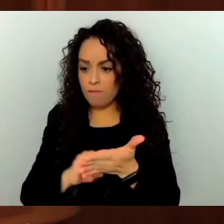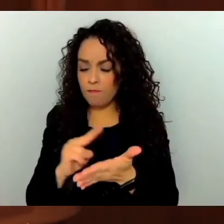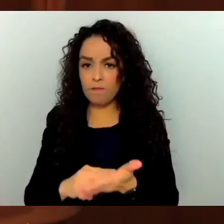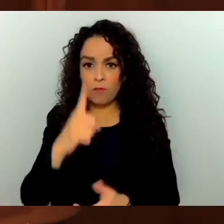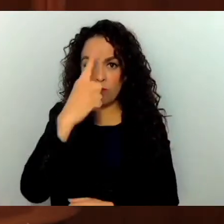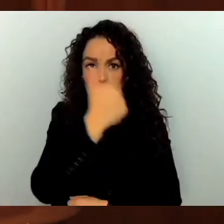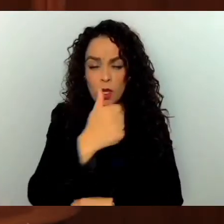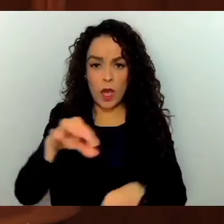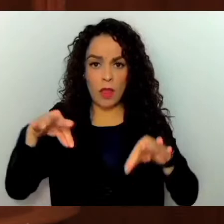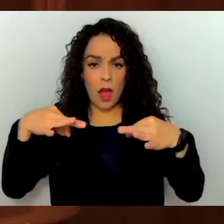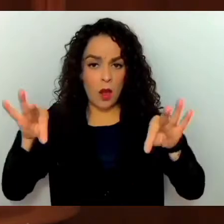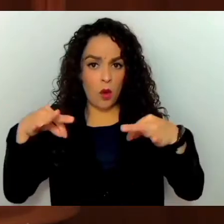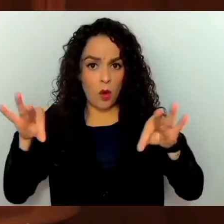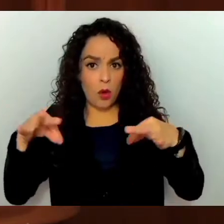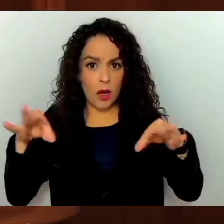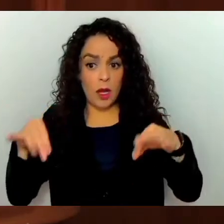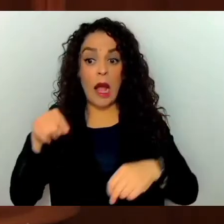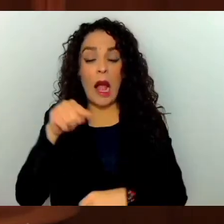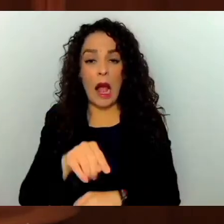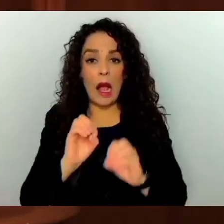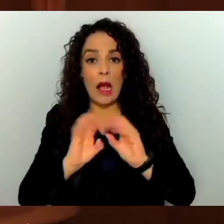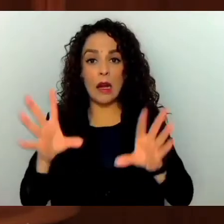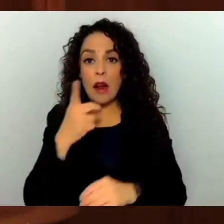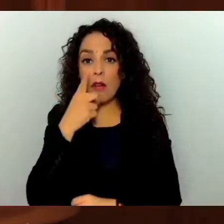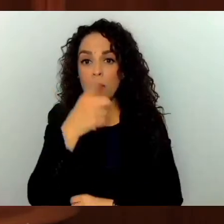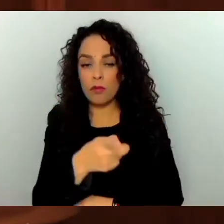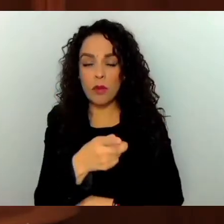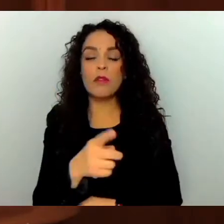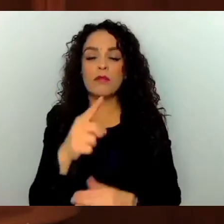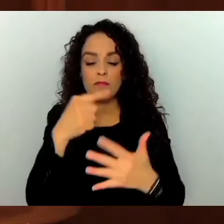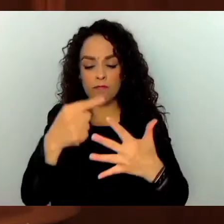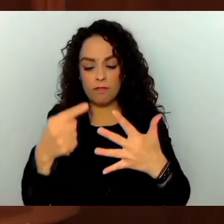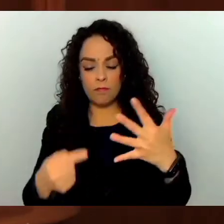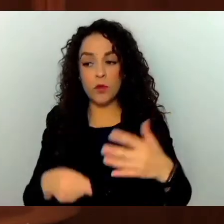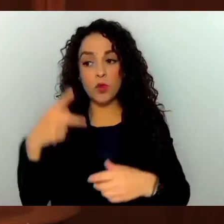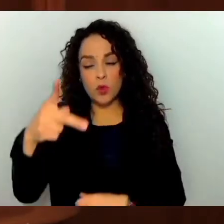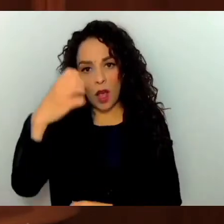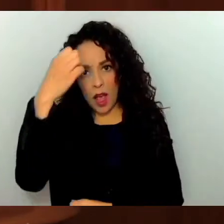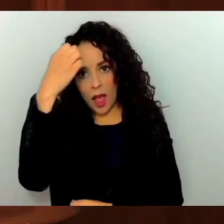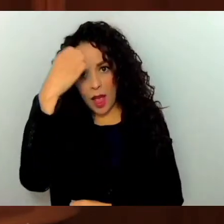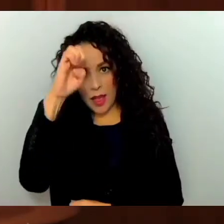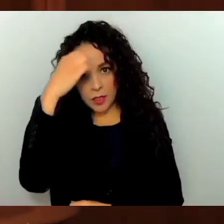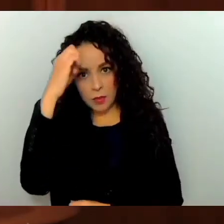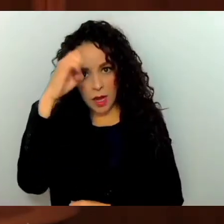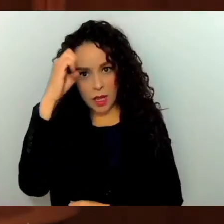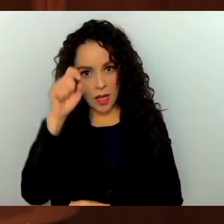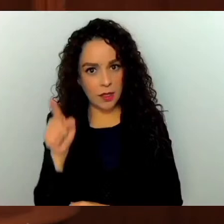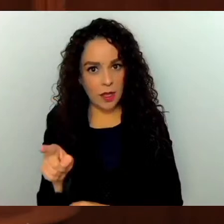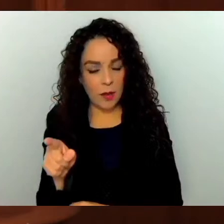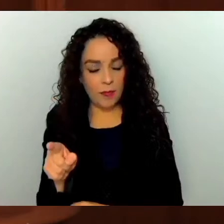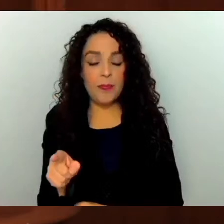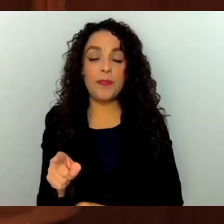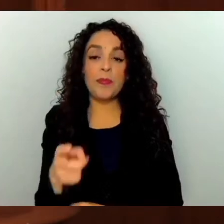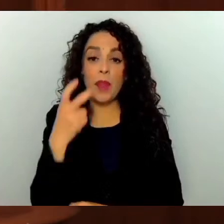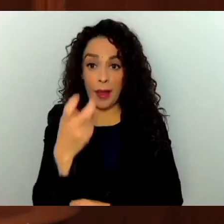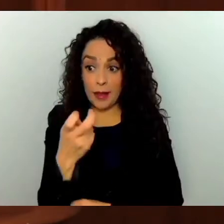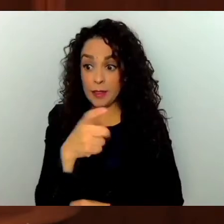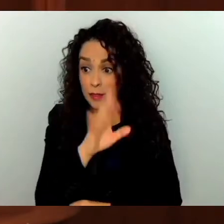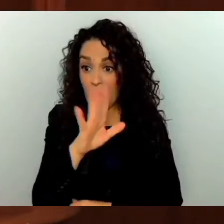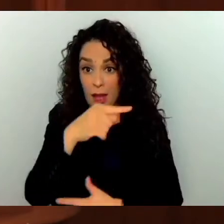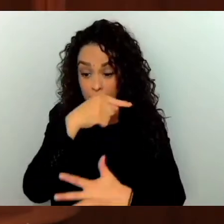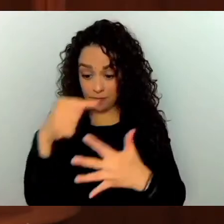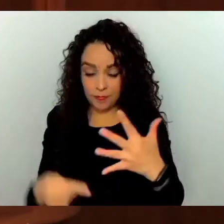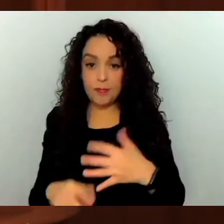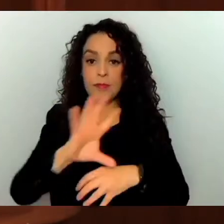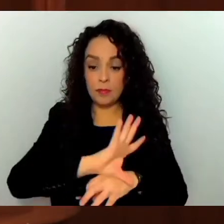el interesado donde se especifique la experiencia en la materia. Adicional a lo anterior, las personas aspirantes deberán